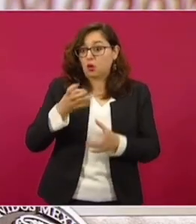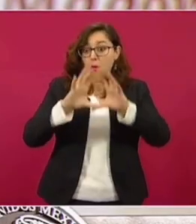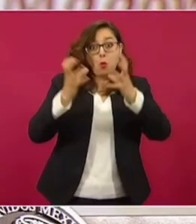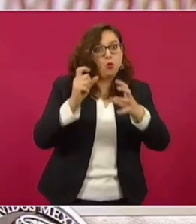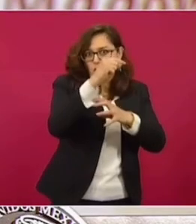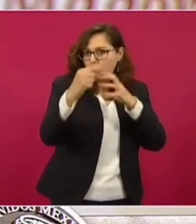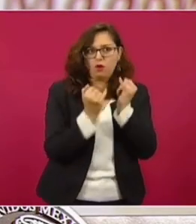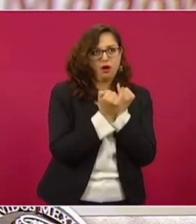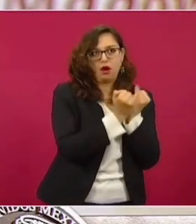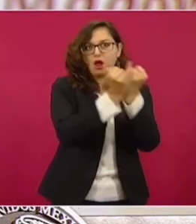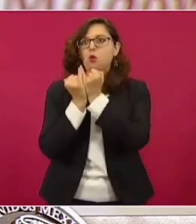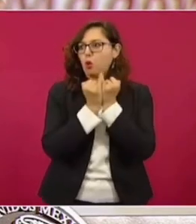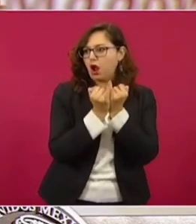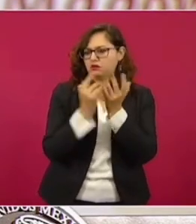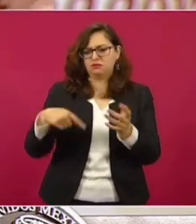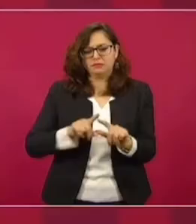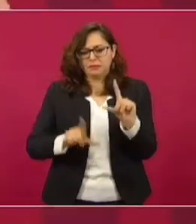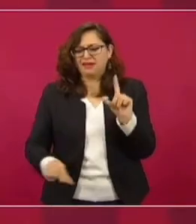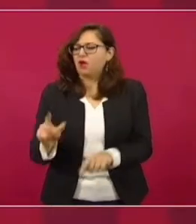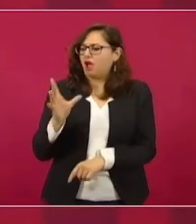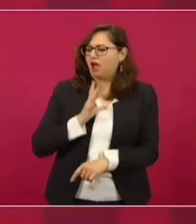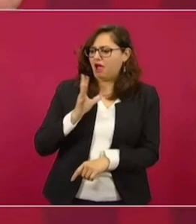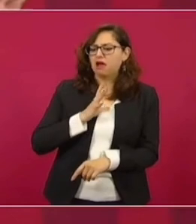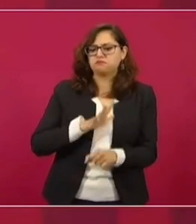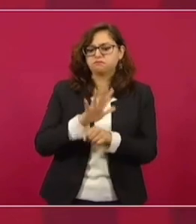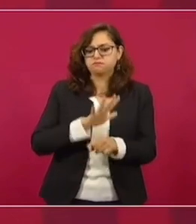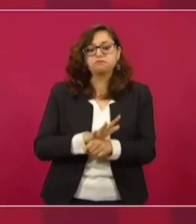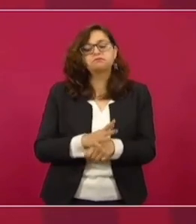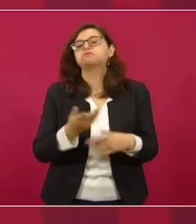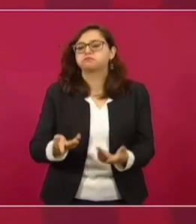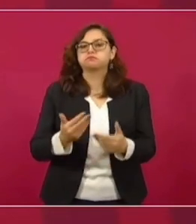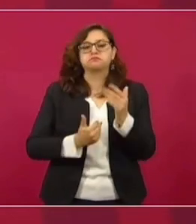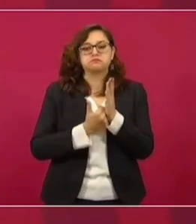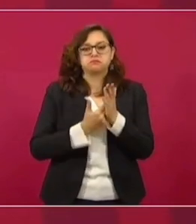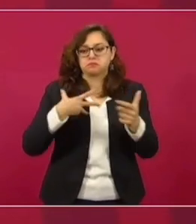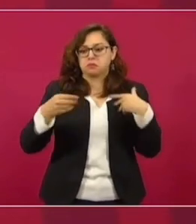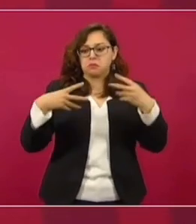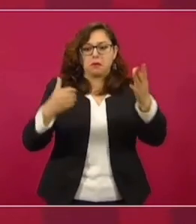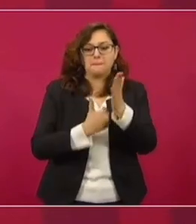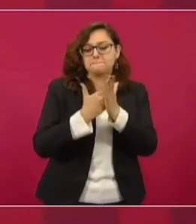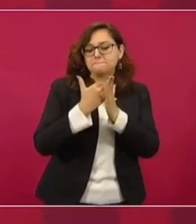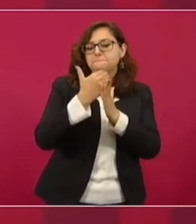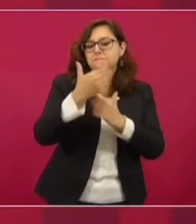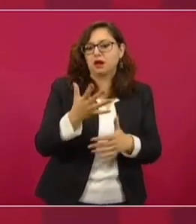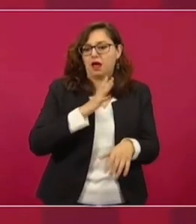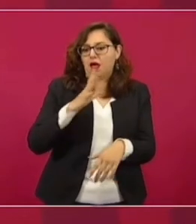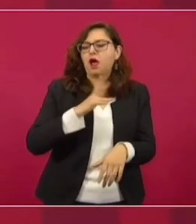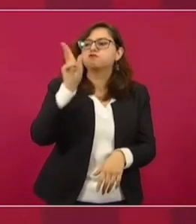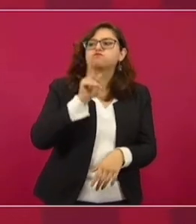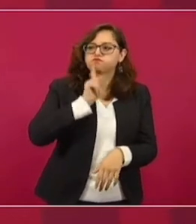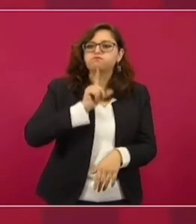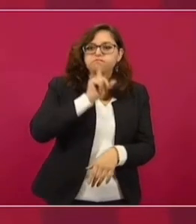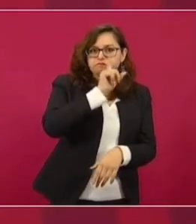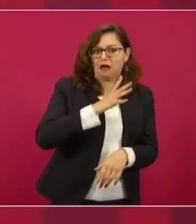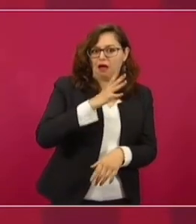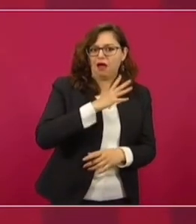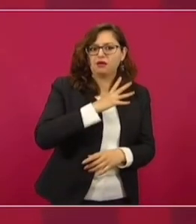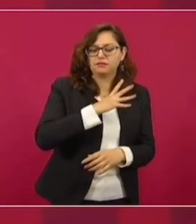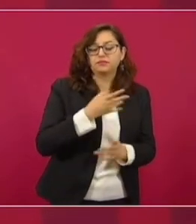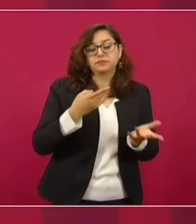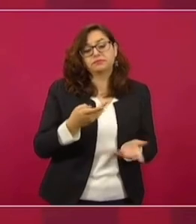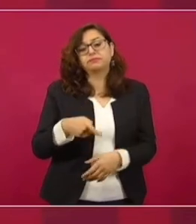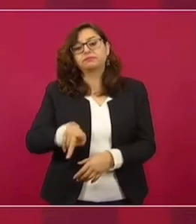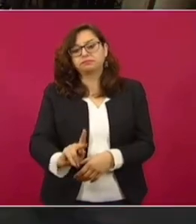pruebas suficientes, por eso vemos que se ha podido ratificar que ha habido un crecimiento en cuanto al número de casos activos y esperemos que podamos